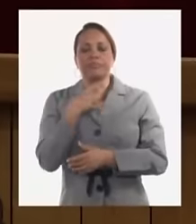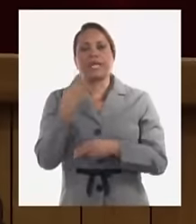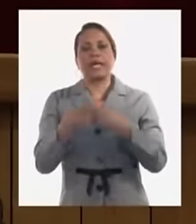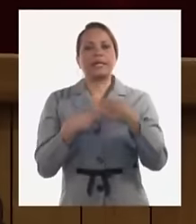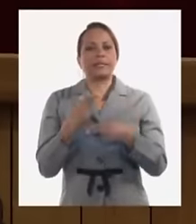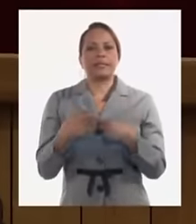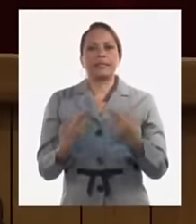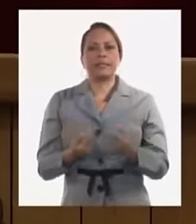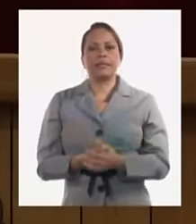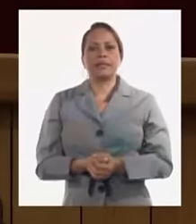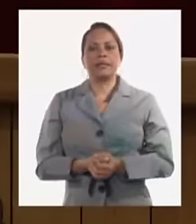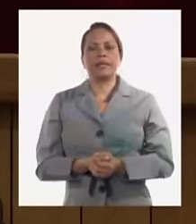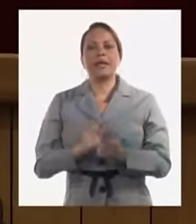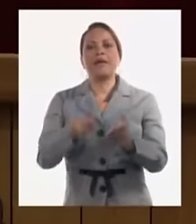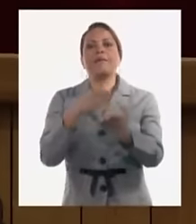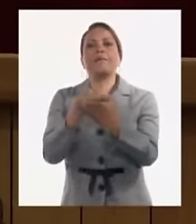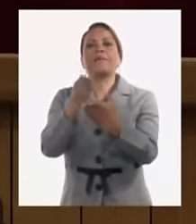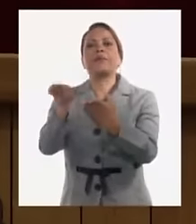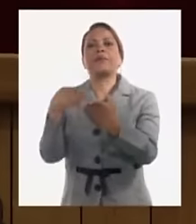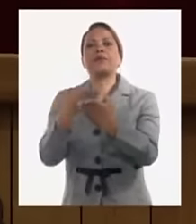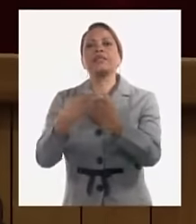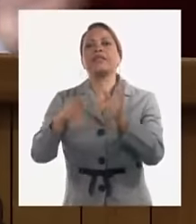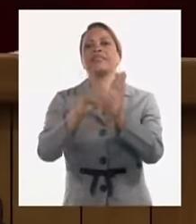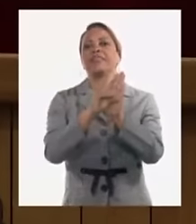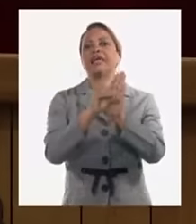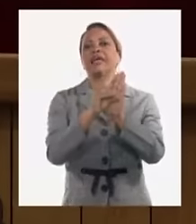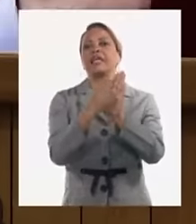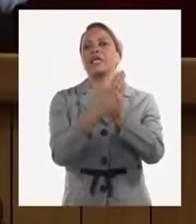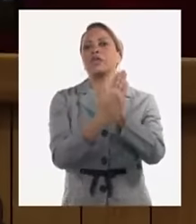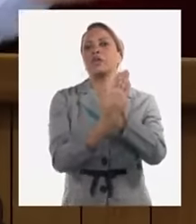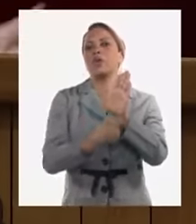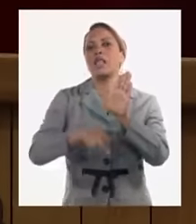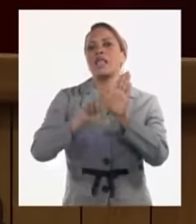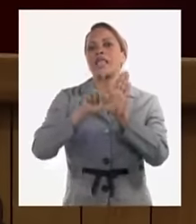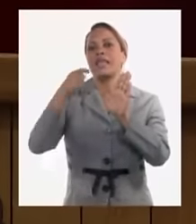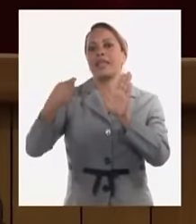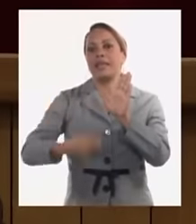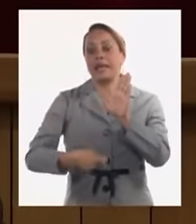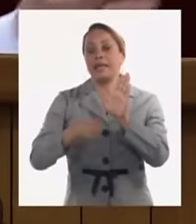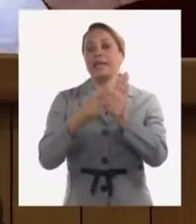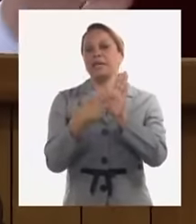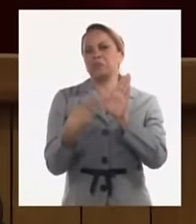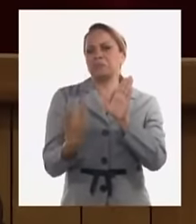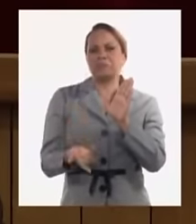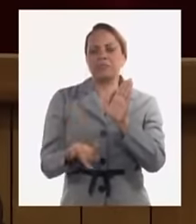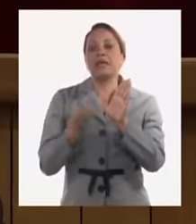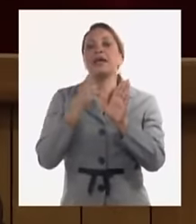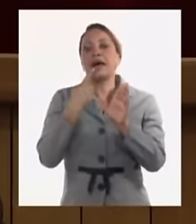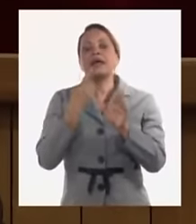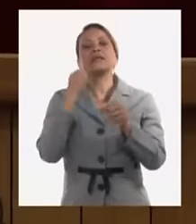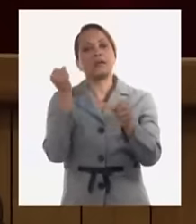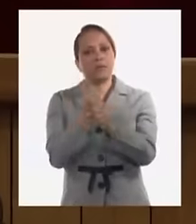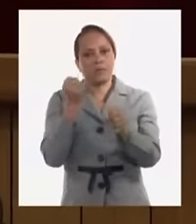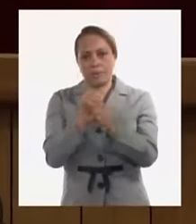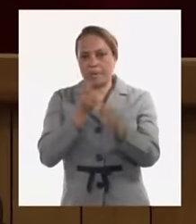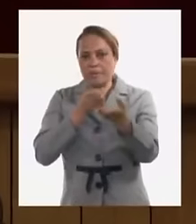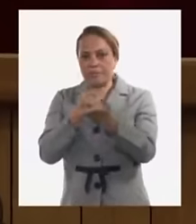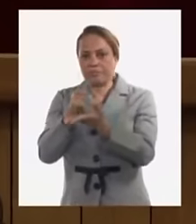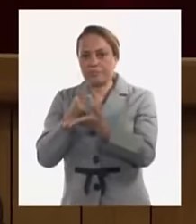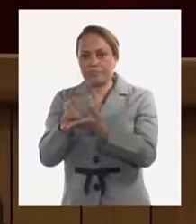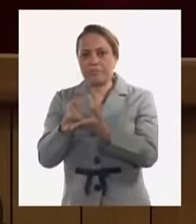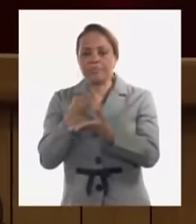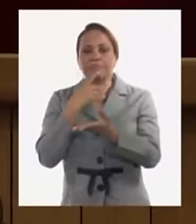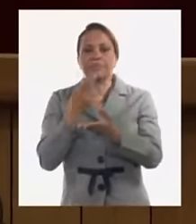la propuesta del decreto ley que va a habilitar precisamente y a regular en eso estamos trabajando esa